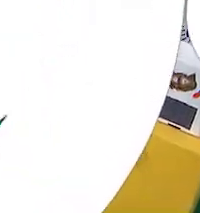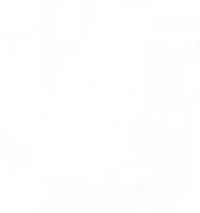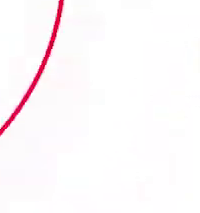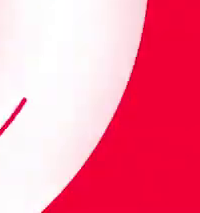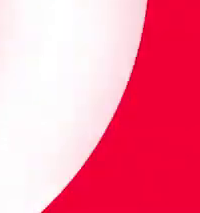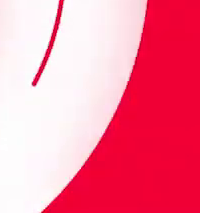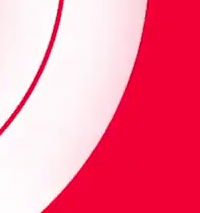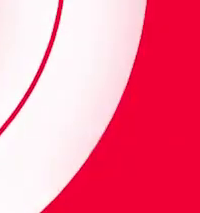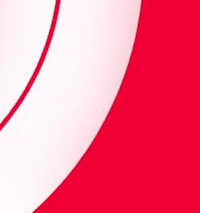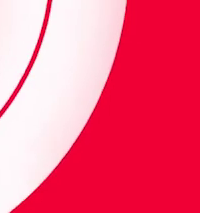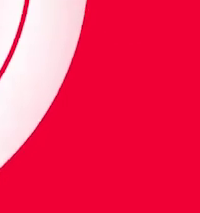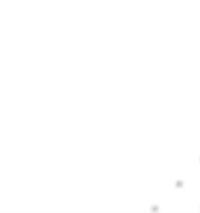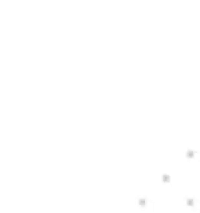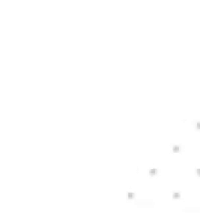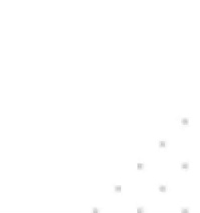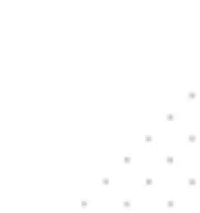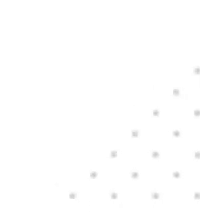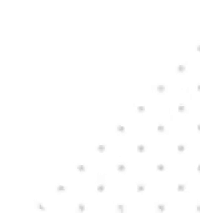Eso.